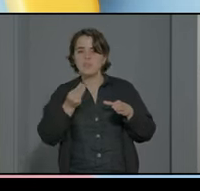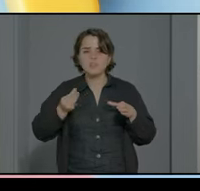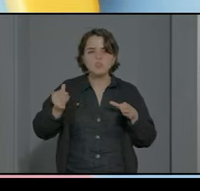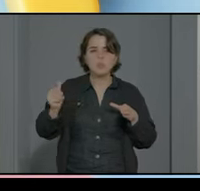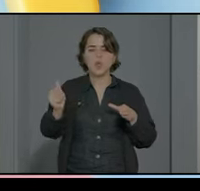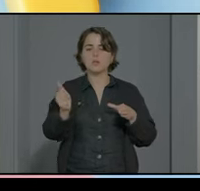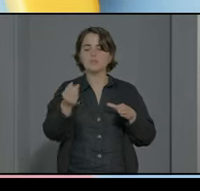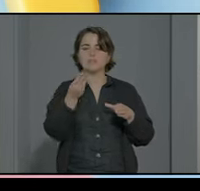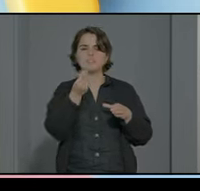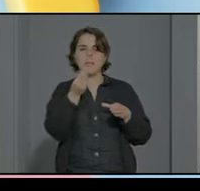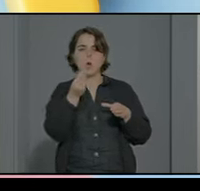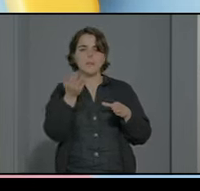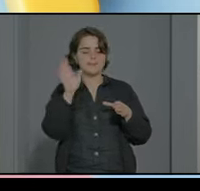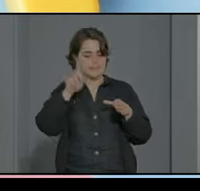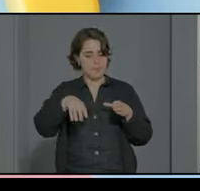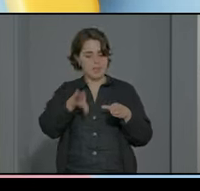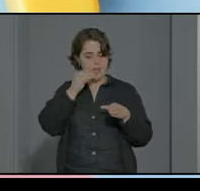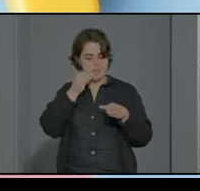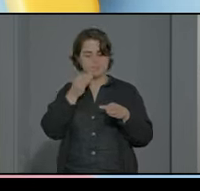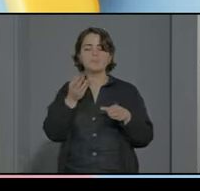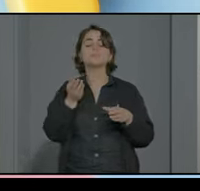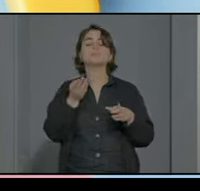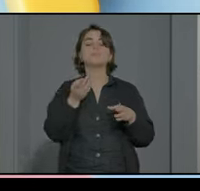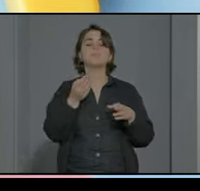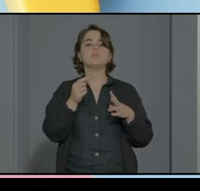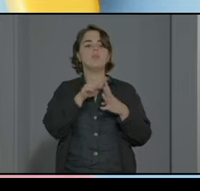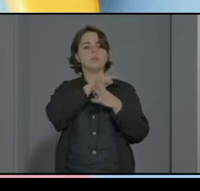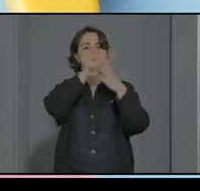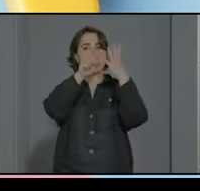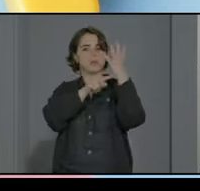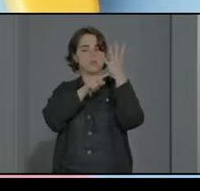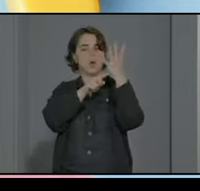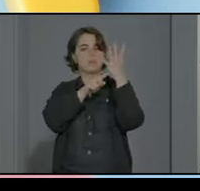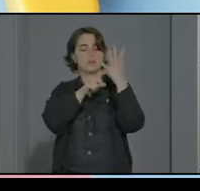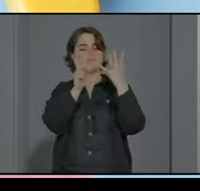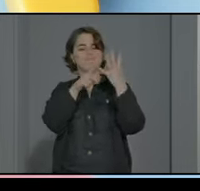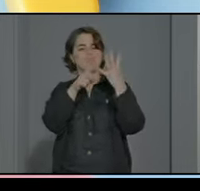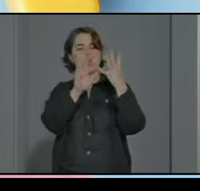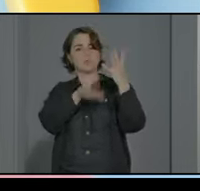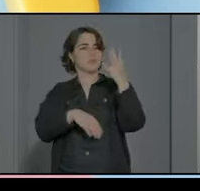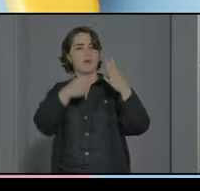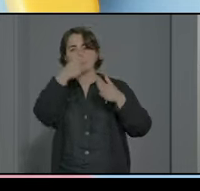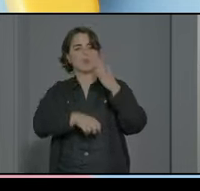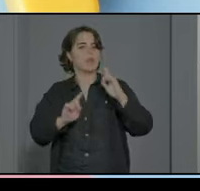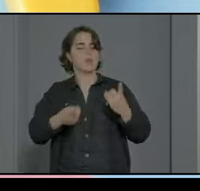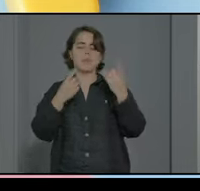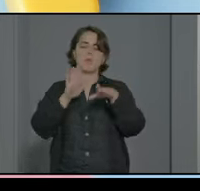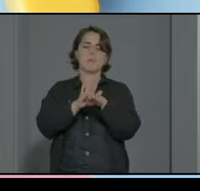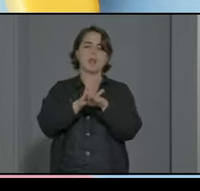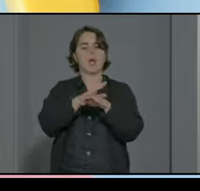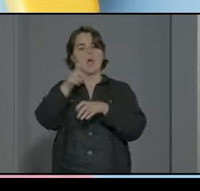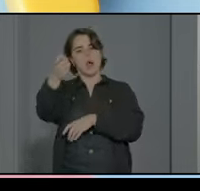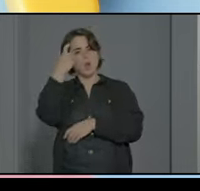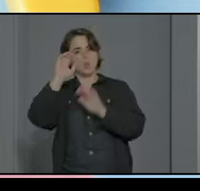sabores esta situación quizás de estas cuatro que presento sea la más exigente para el alumno con TEA a mi parecer